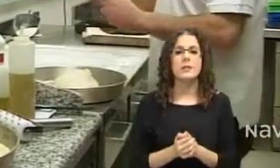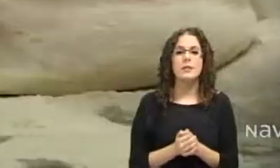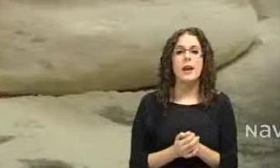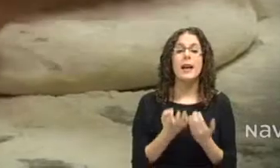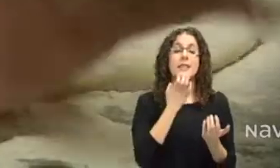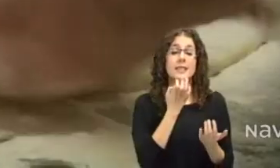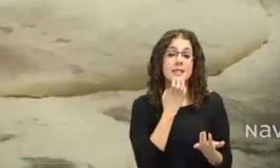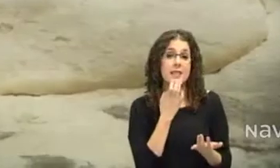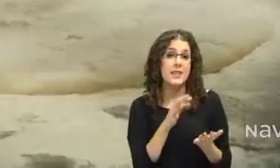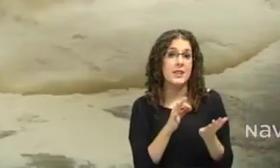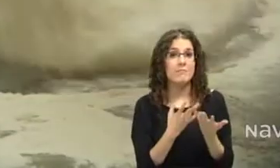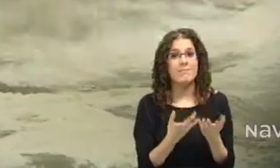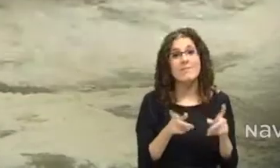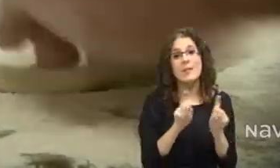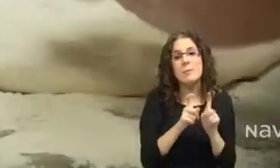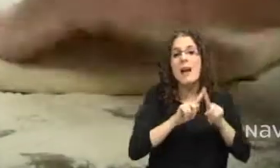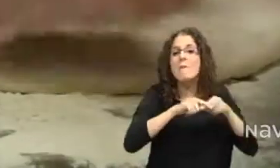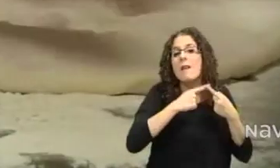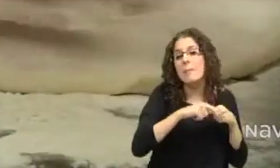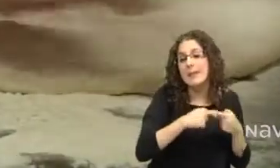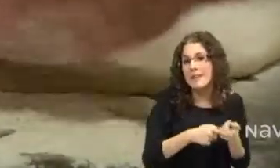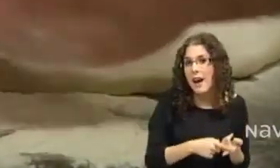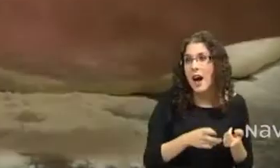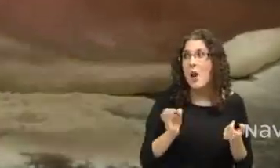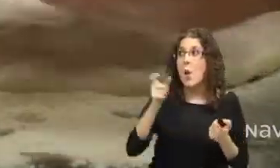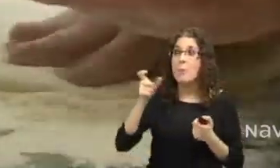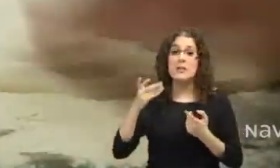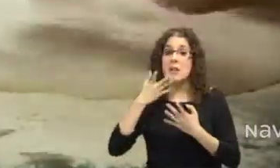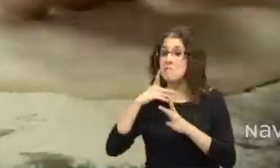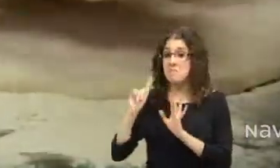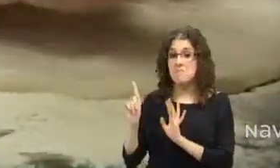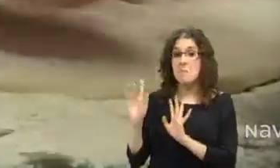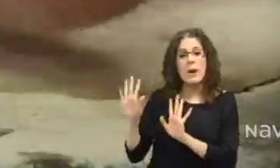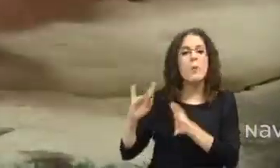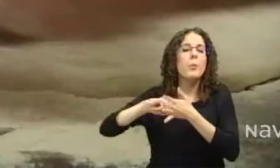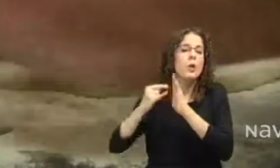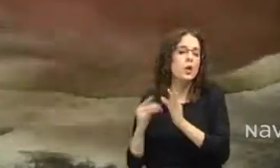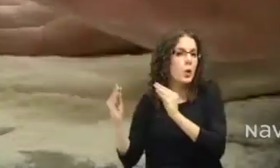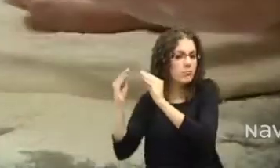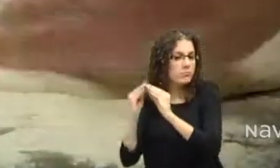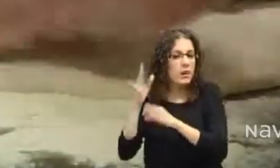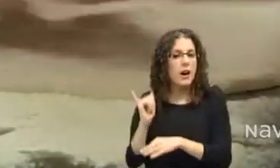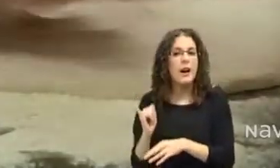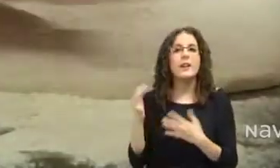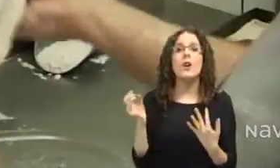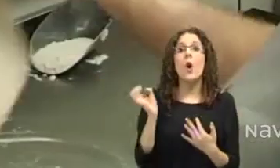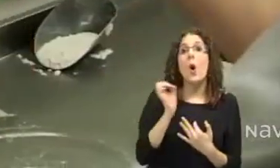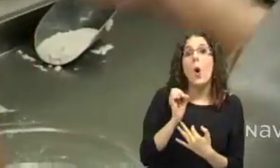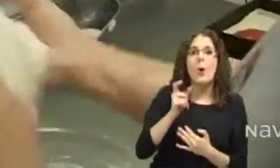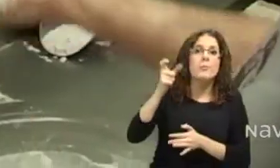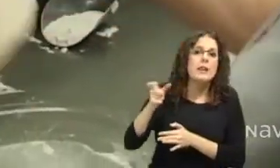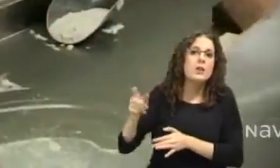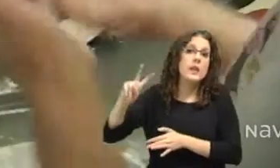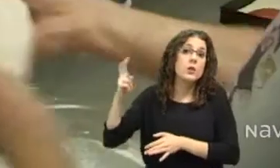familiares, si son sociedades de desconocidos pero que tienen un proyecto en común, si son sociedades con capitalistas y con otros socios que